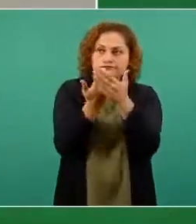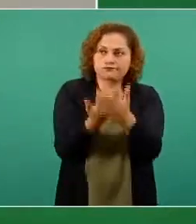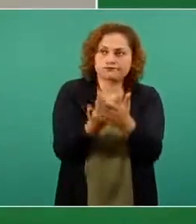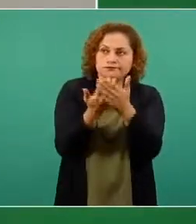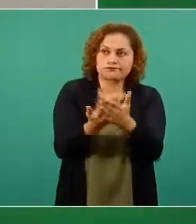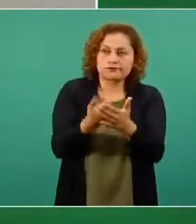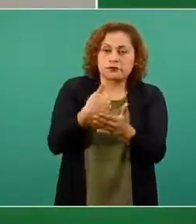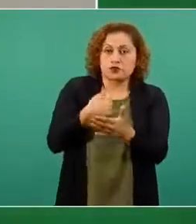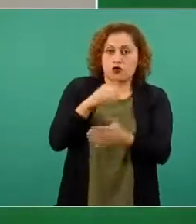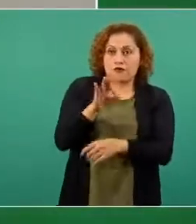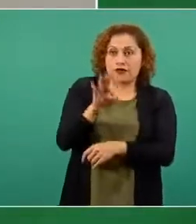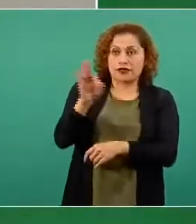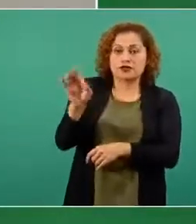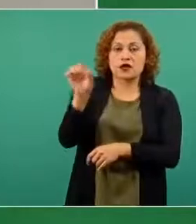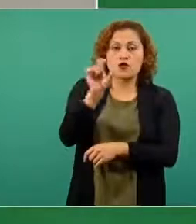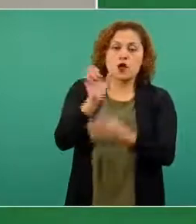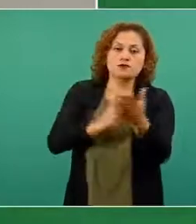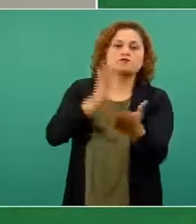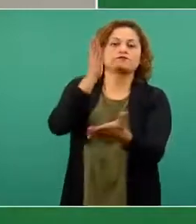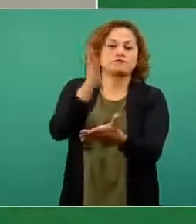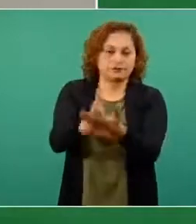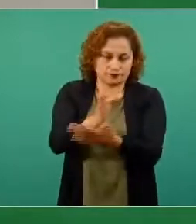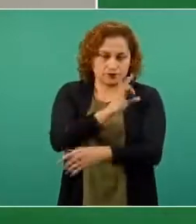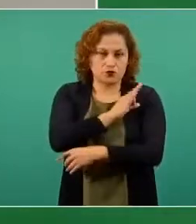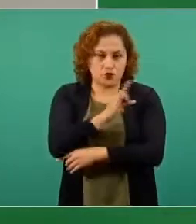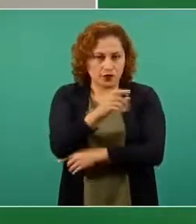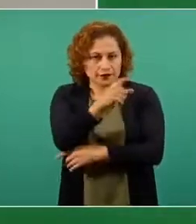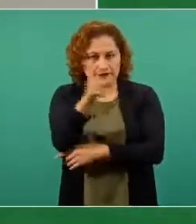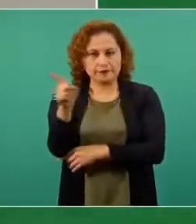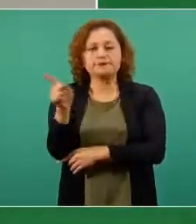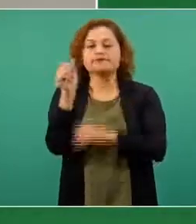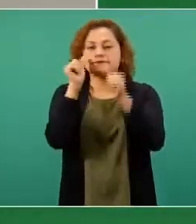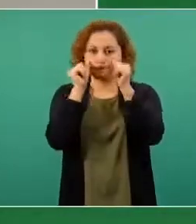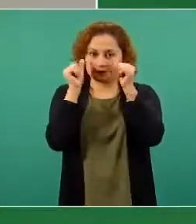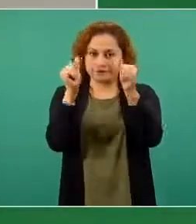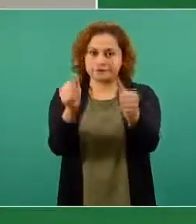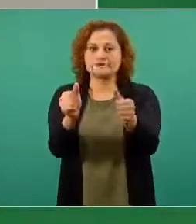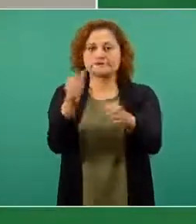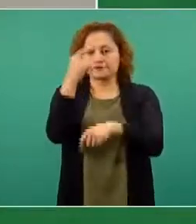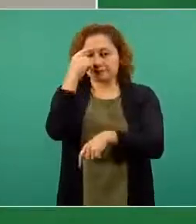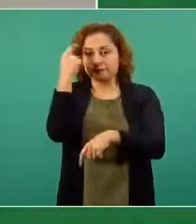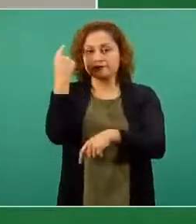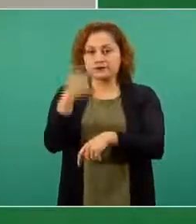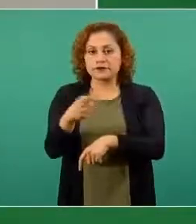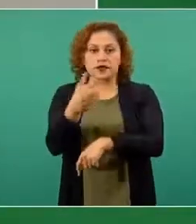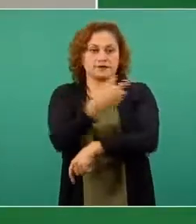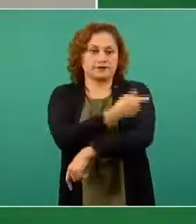corresponda y entonces podamos acudir al puesto de vacunación definido para recibir nuestra vacuna.